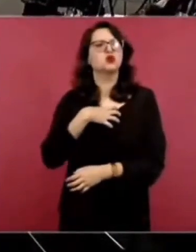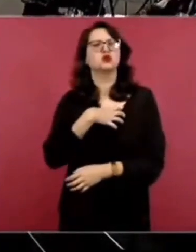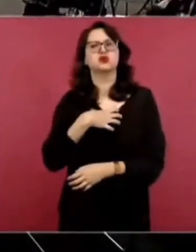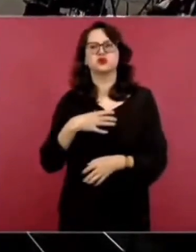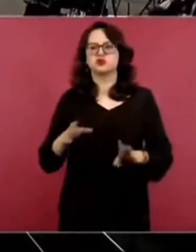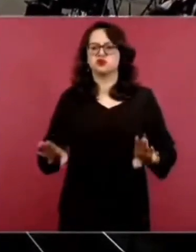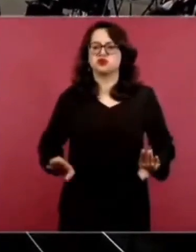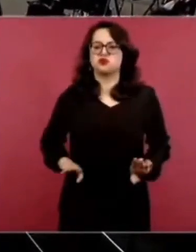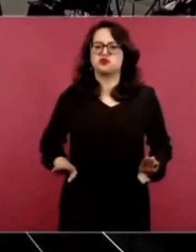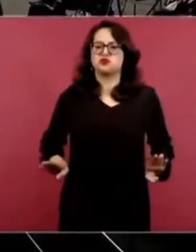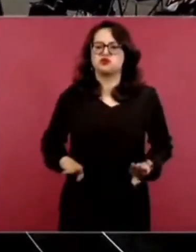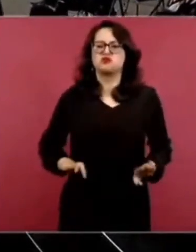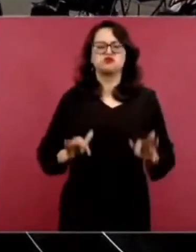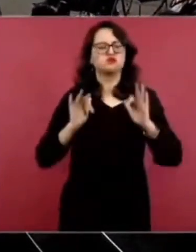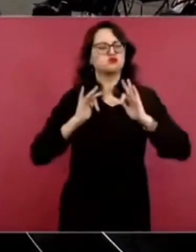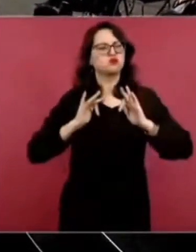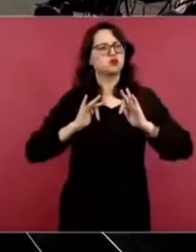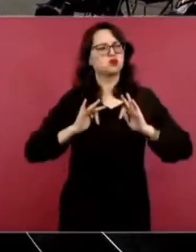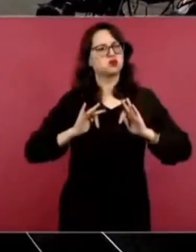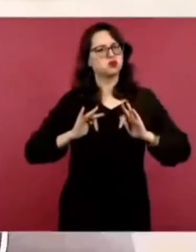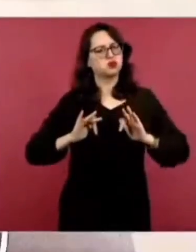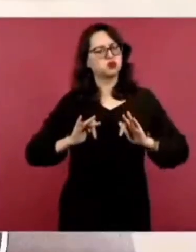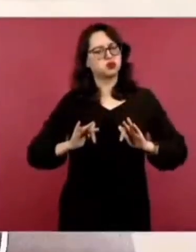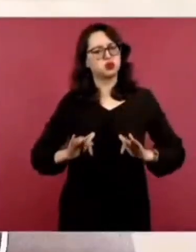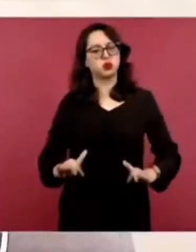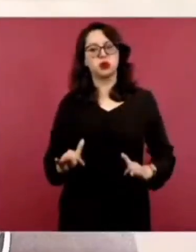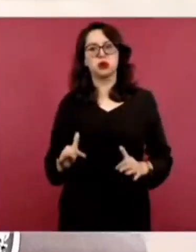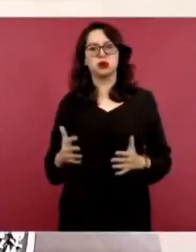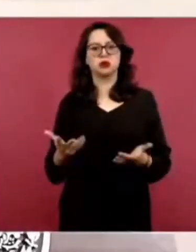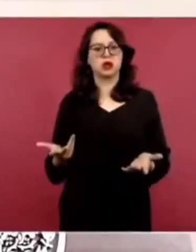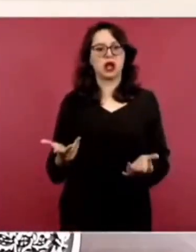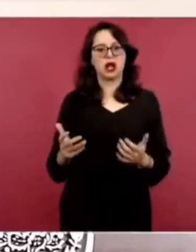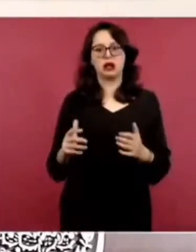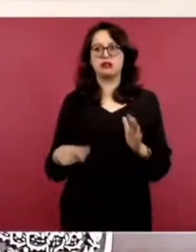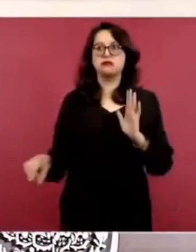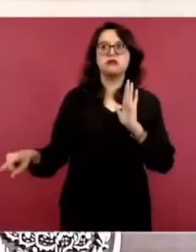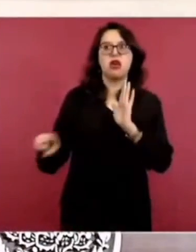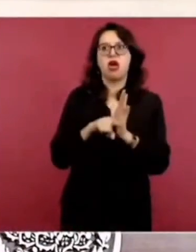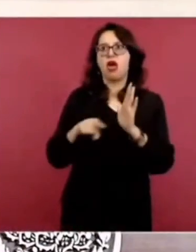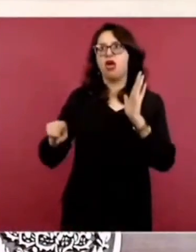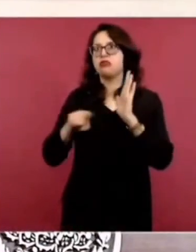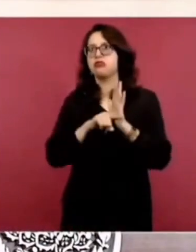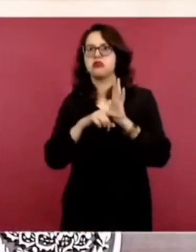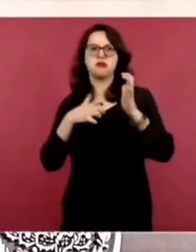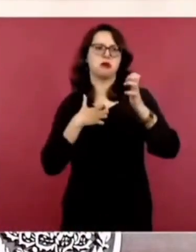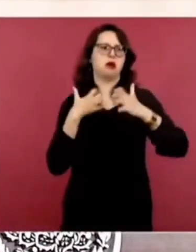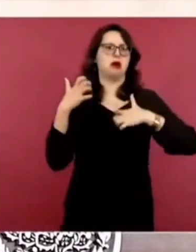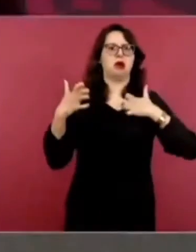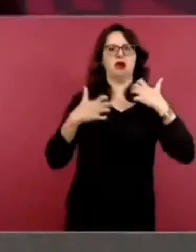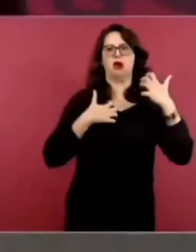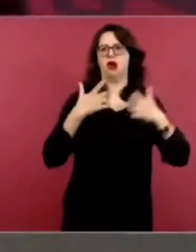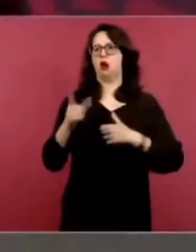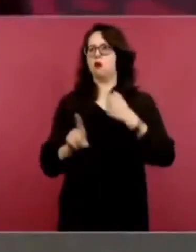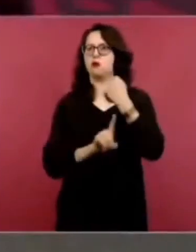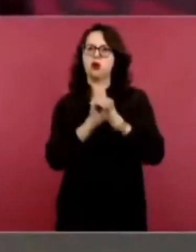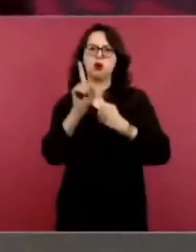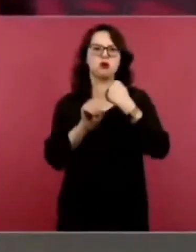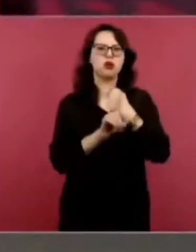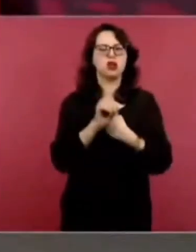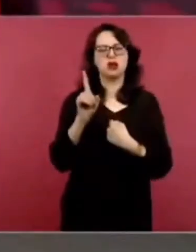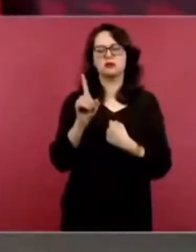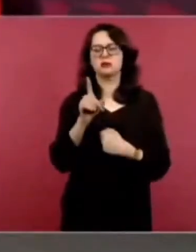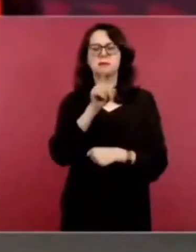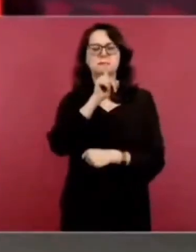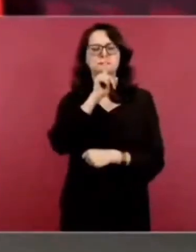social. No hay mal humor en el pueblo. La